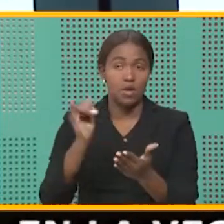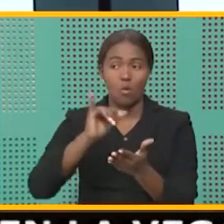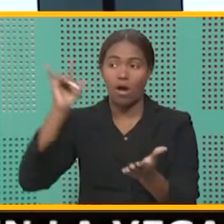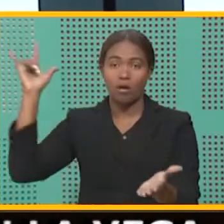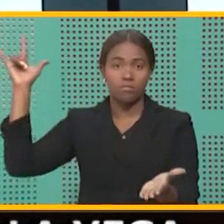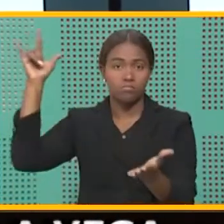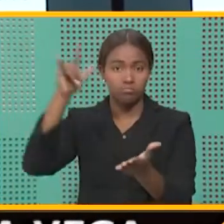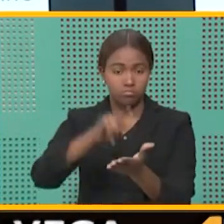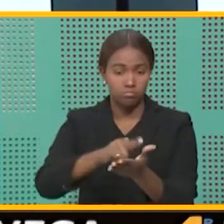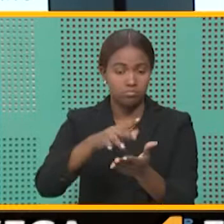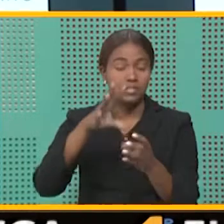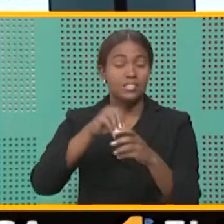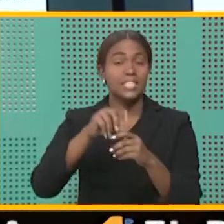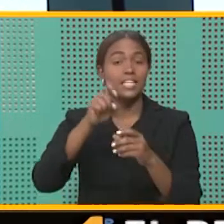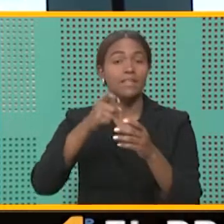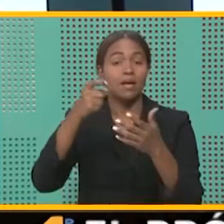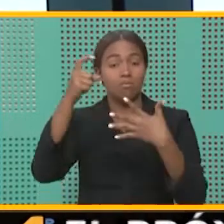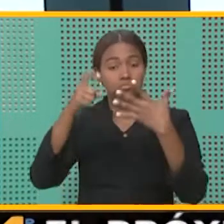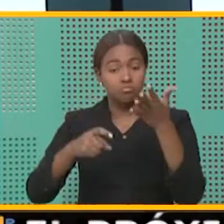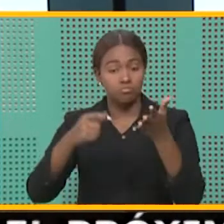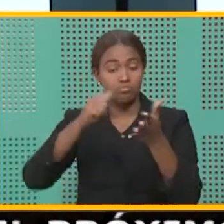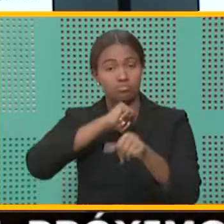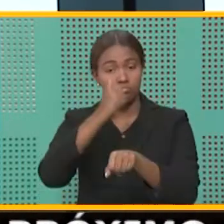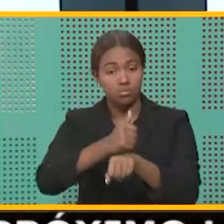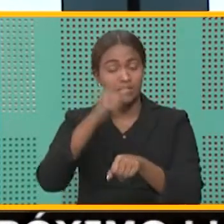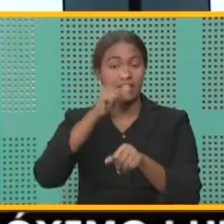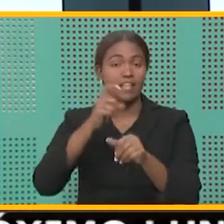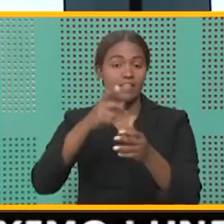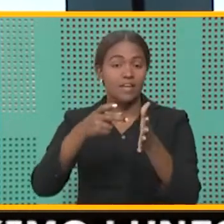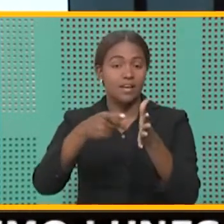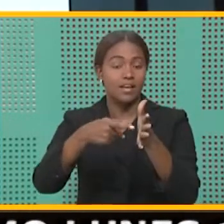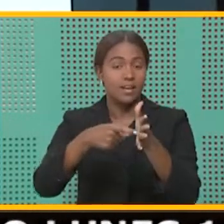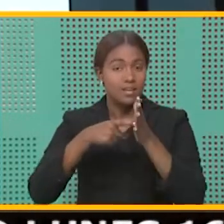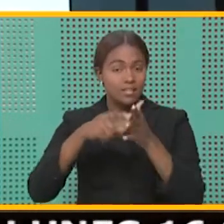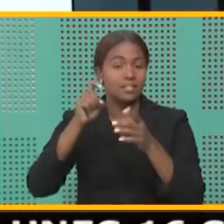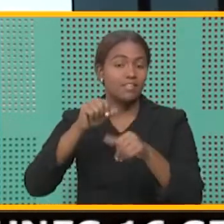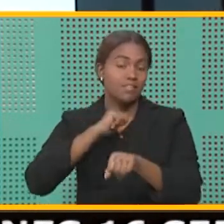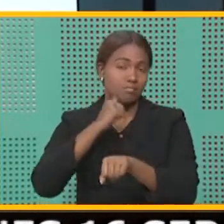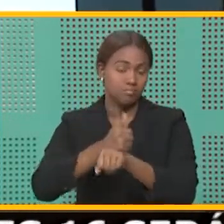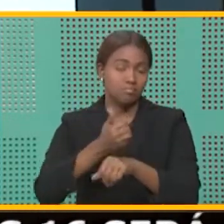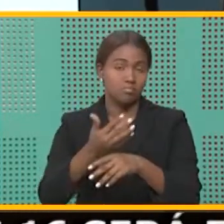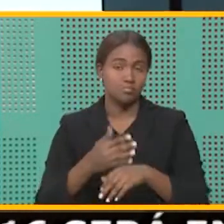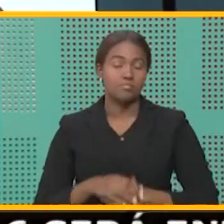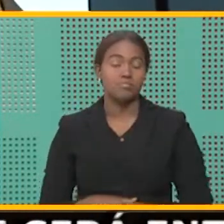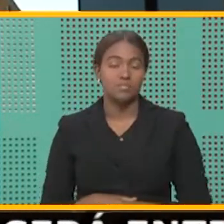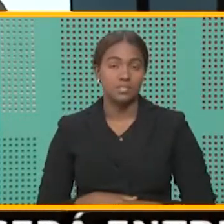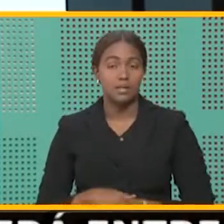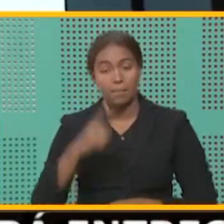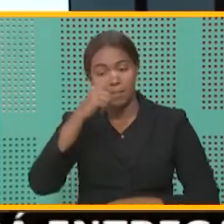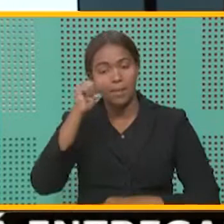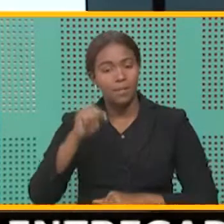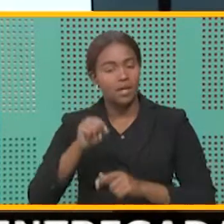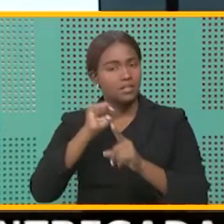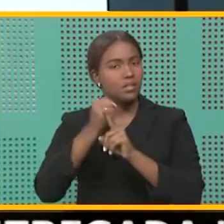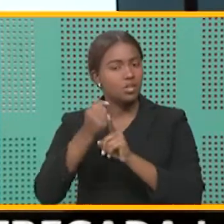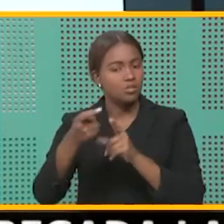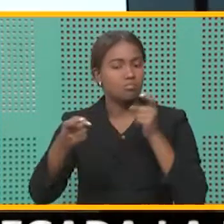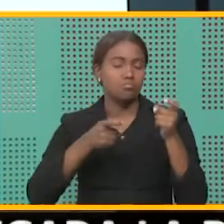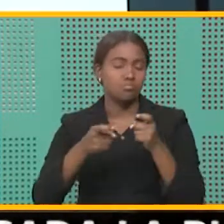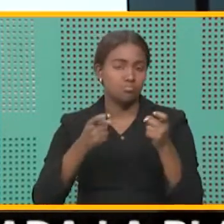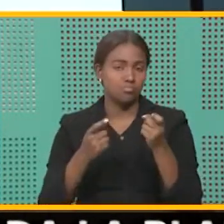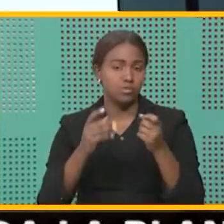protocolos establecidos y que mantengamos asegurado el control de este tipo de situaciones. Todo el personal está siendo